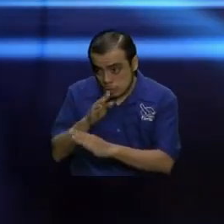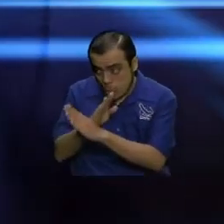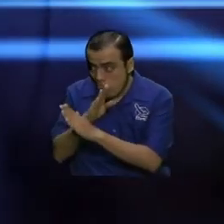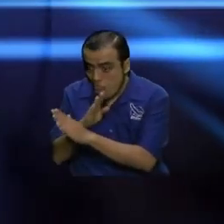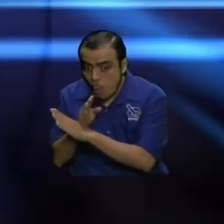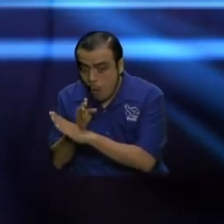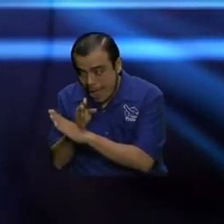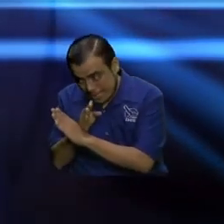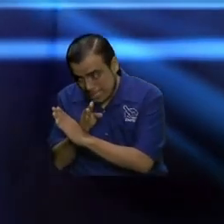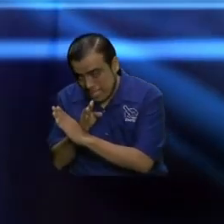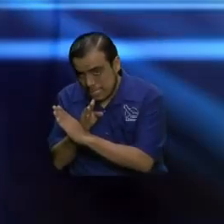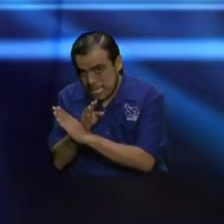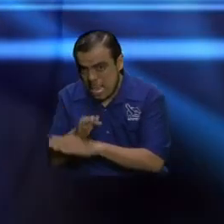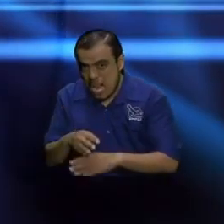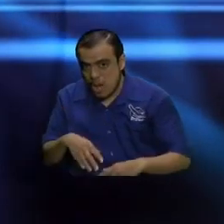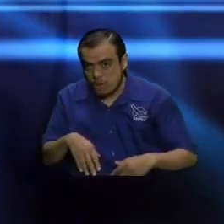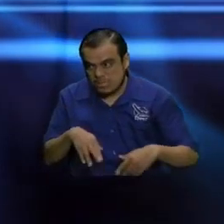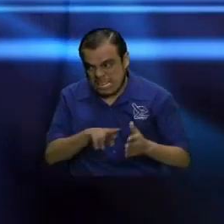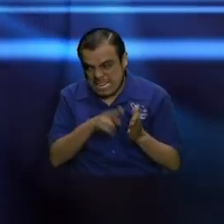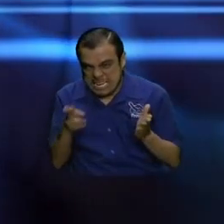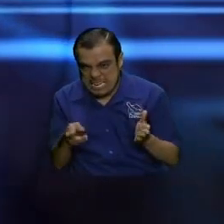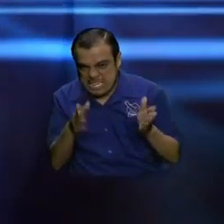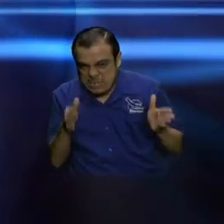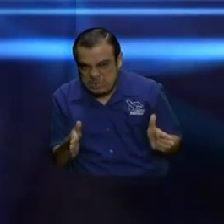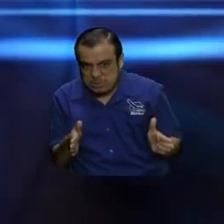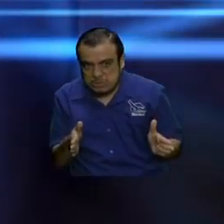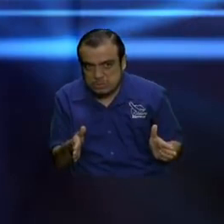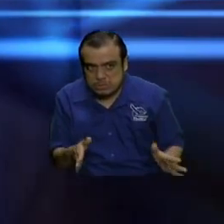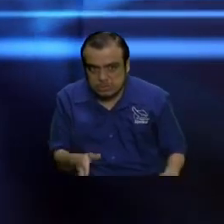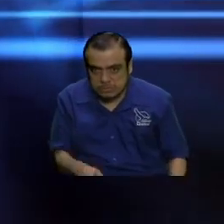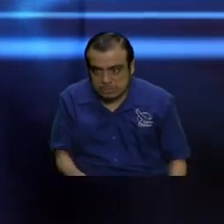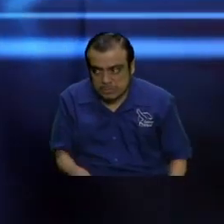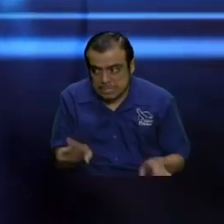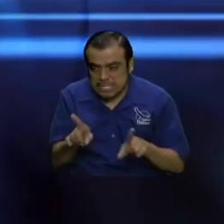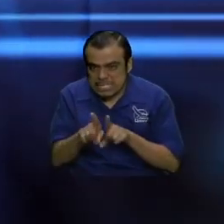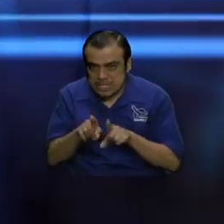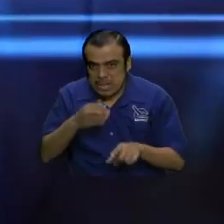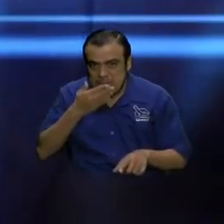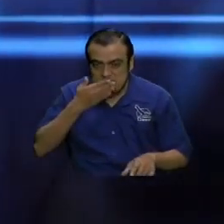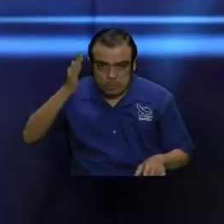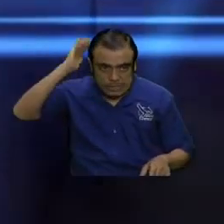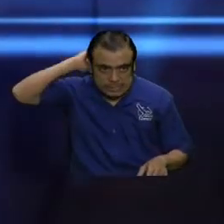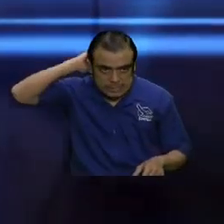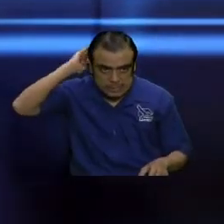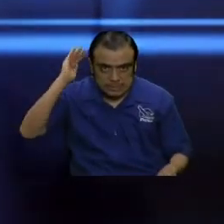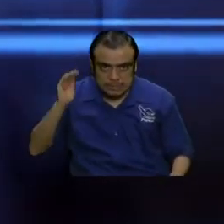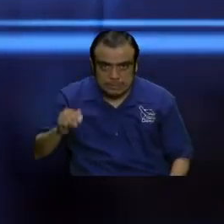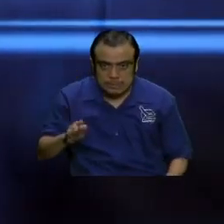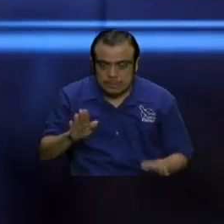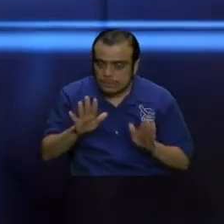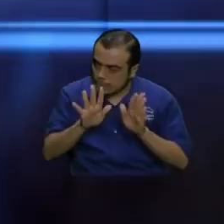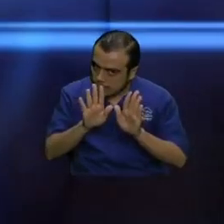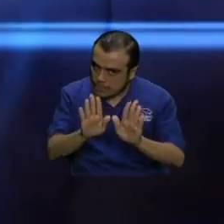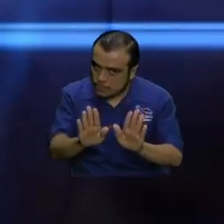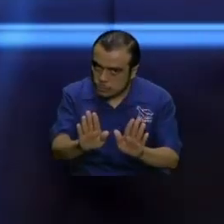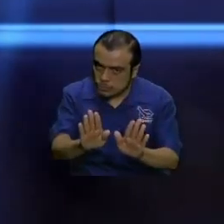de la levadura de los fariseos, que es la hipocresía. Ahora, ahora, paremos acá.